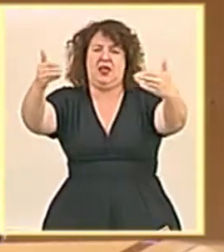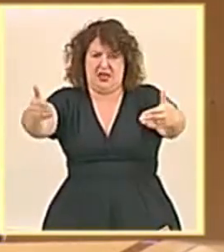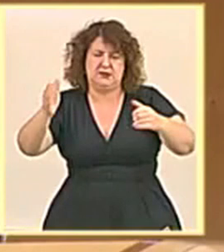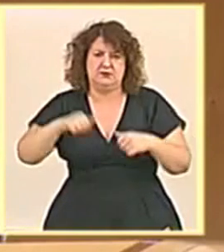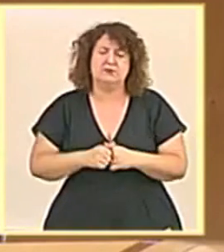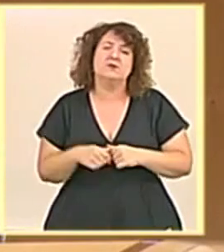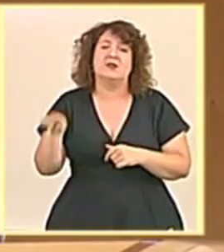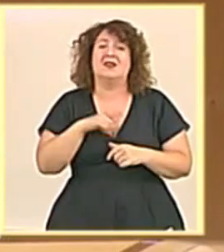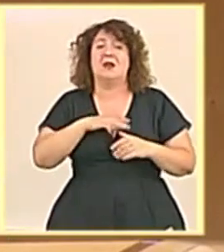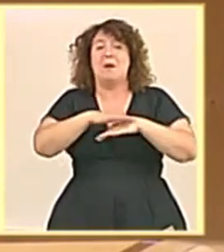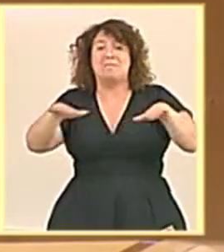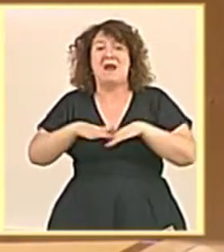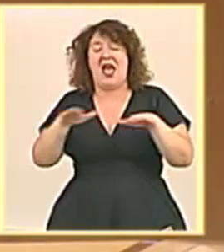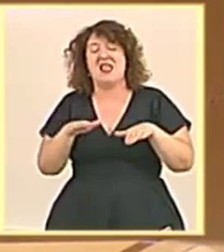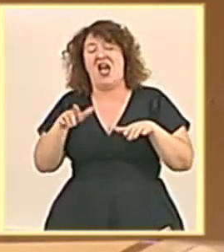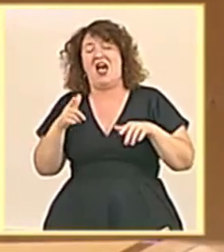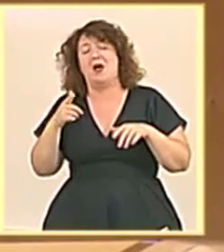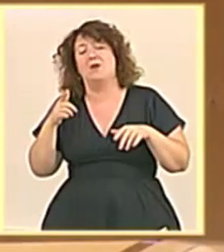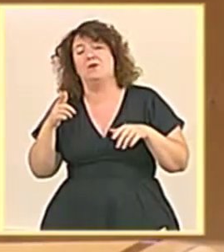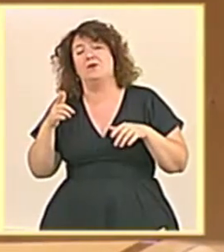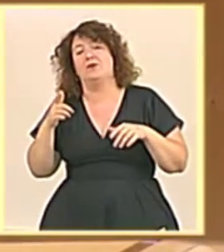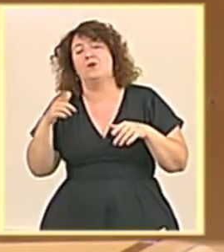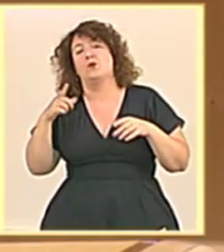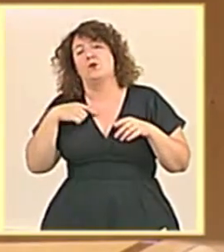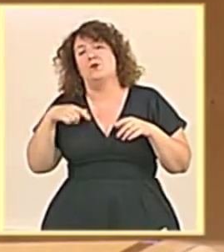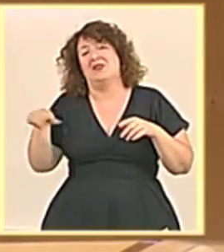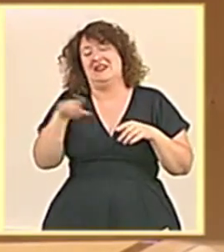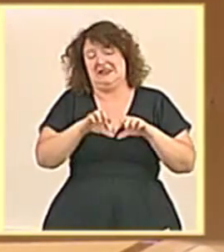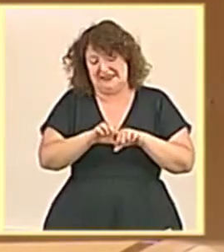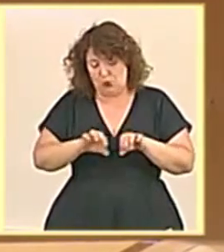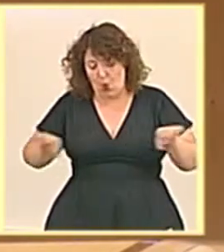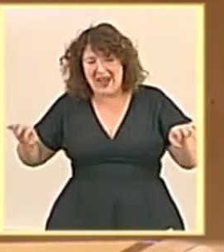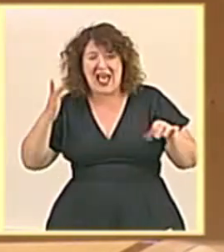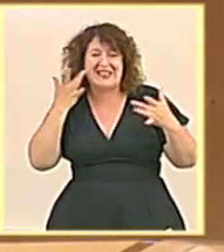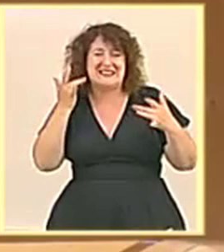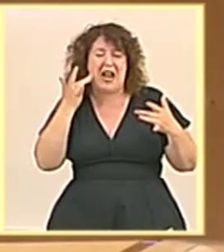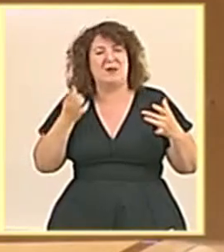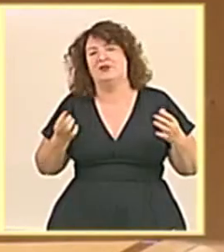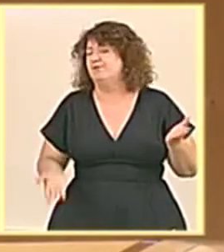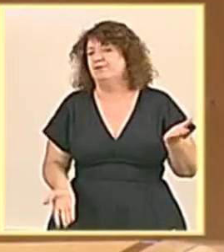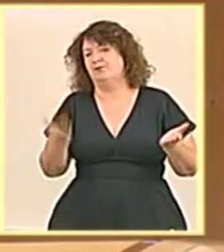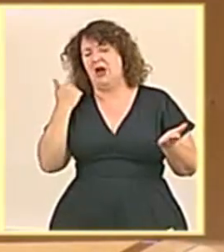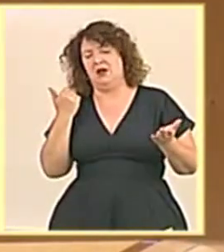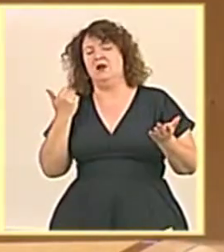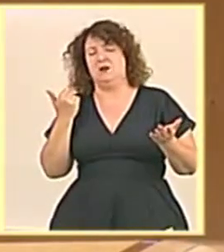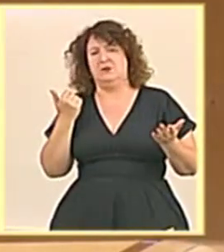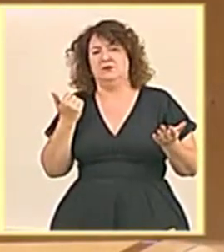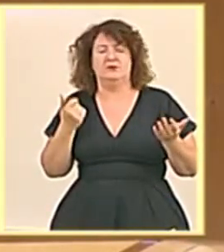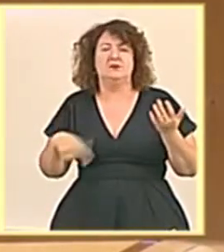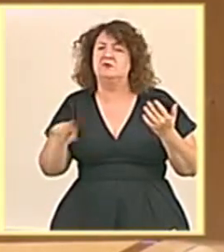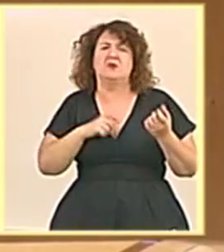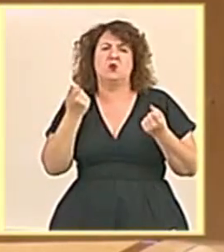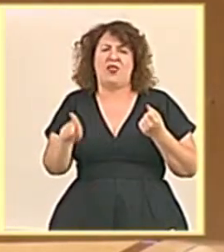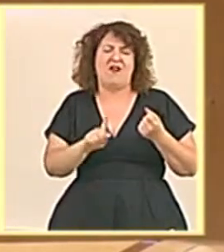litoral desde la playa de Venus hasta Punta del Halcón y retirada de la tubería de saneamiento de la playa, que fue sometido también a información pública y no precisa